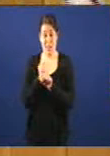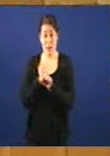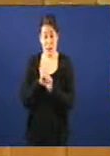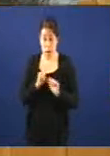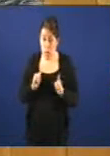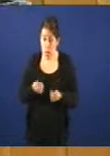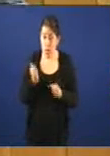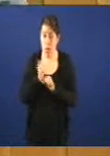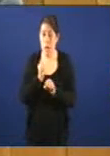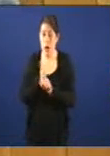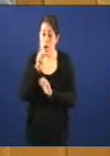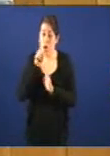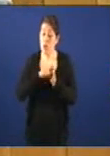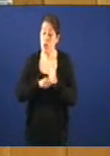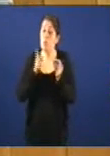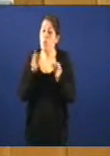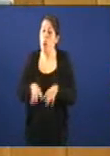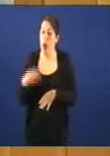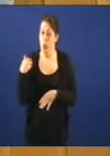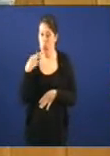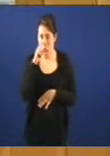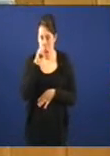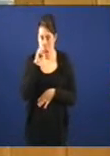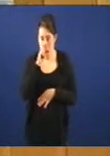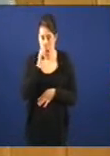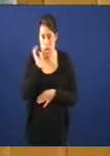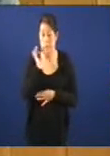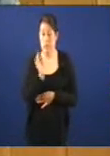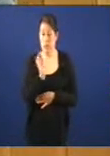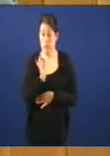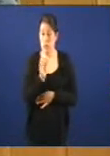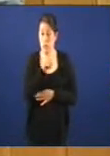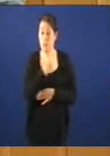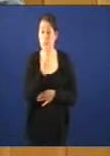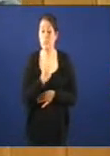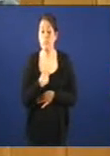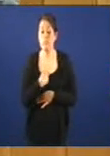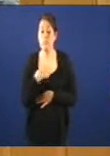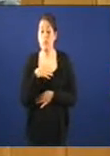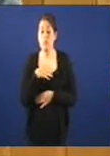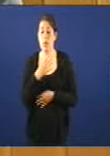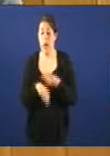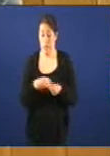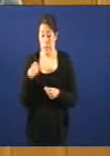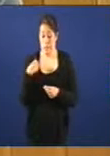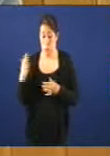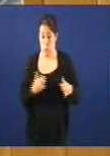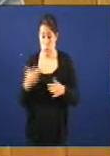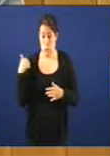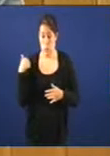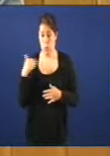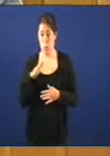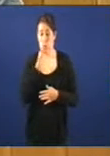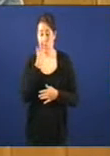traballar nas condicións que tiñan con anterioridade. Por certo, vostede me dixo aquí que non podía facer eso no seu momento porque vostede